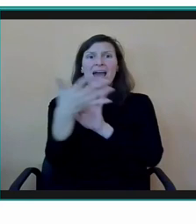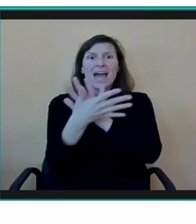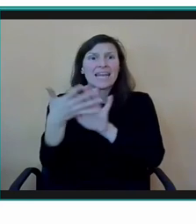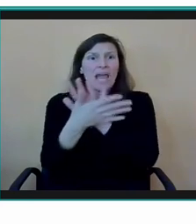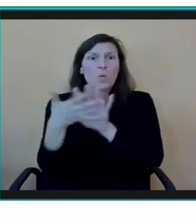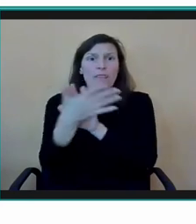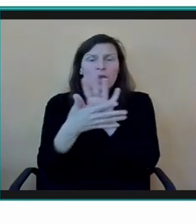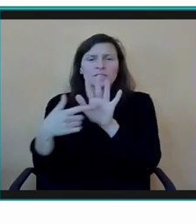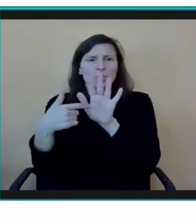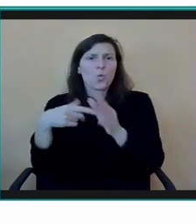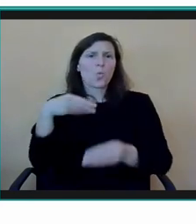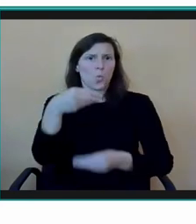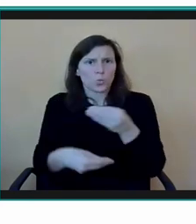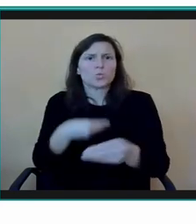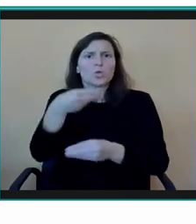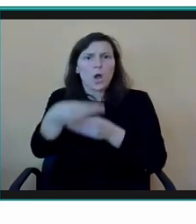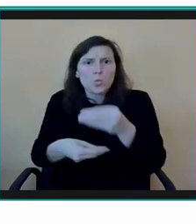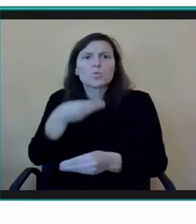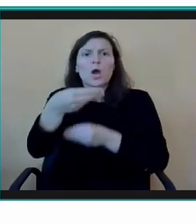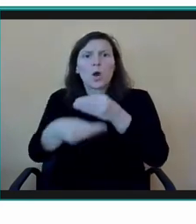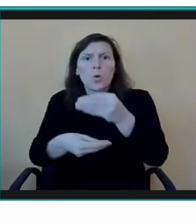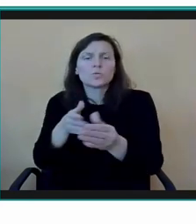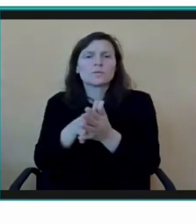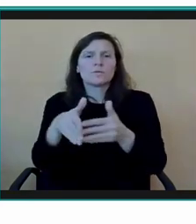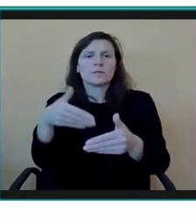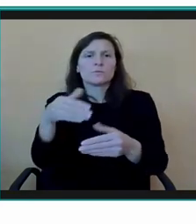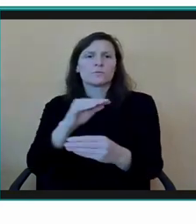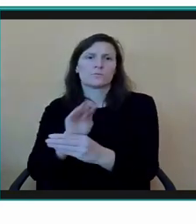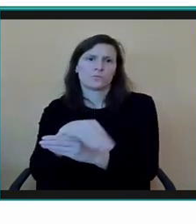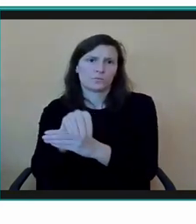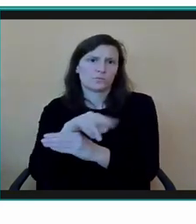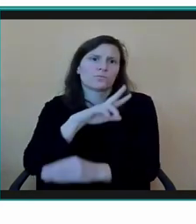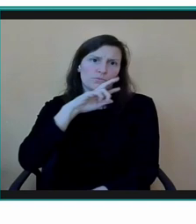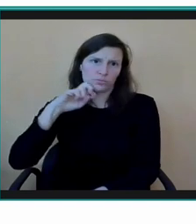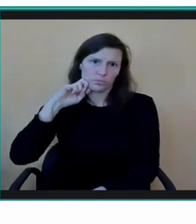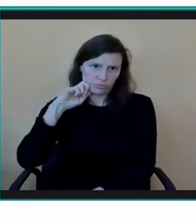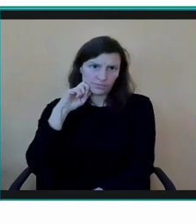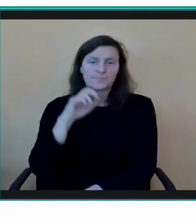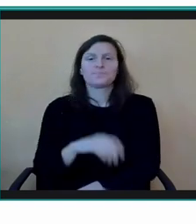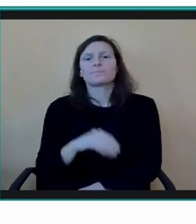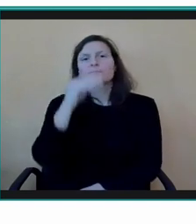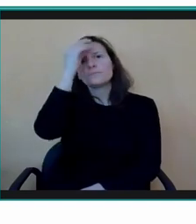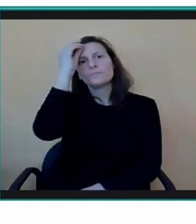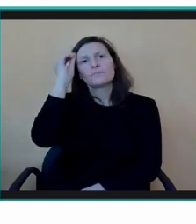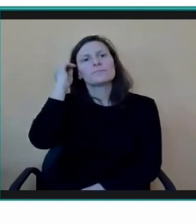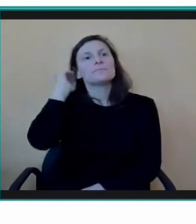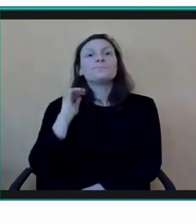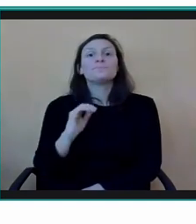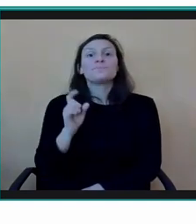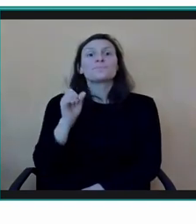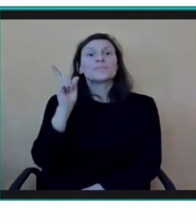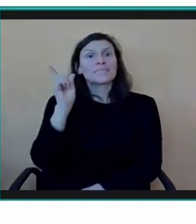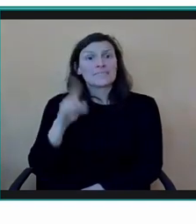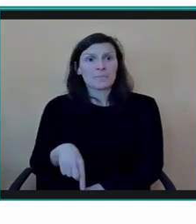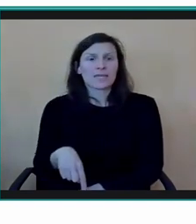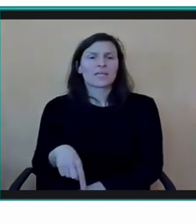legal en nuestro país, que es la lengua de signos español. Eso por una parte. Por otra parte, cuando hicieron ese